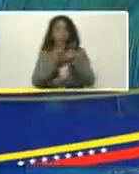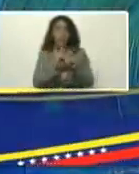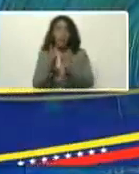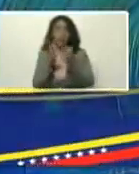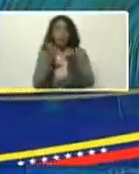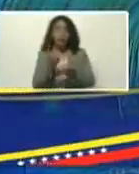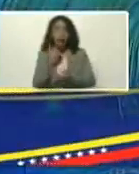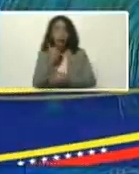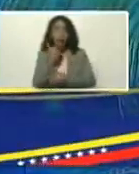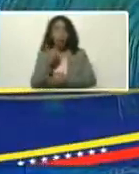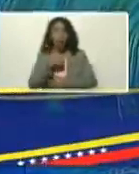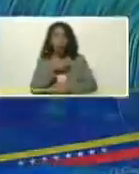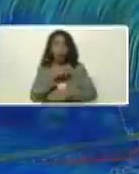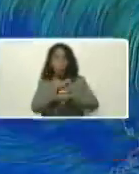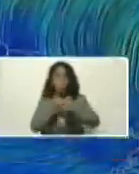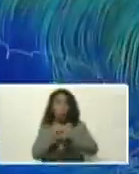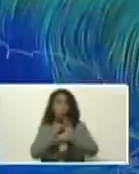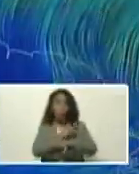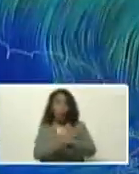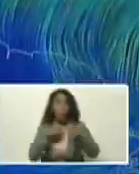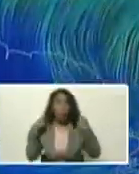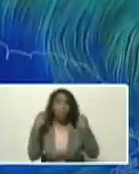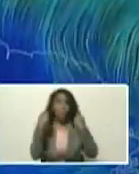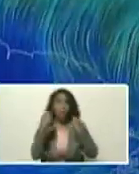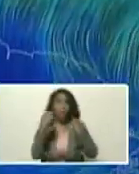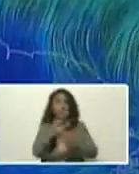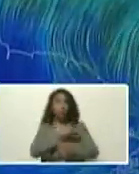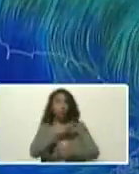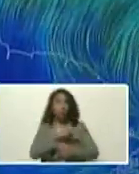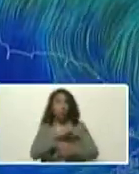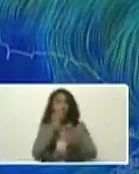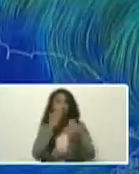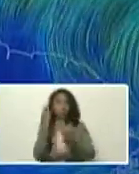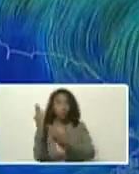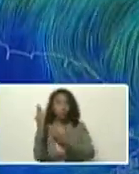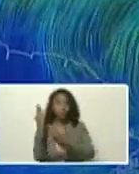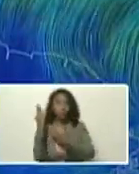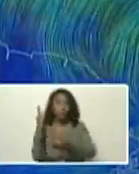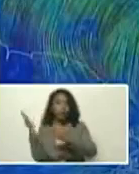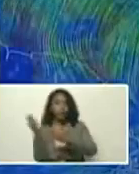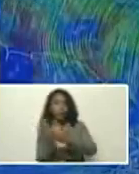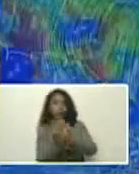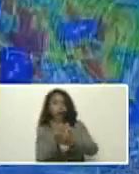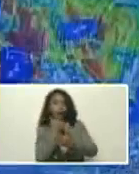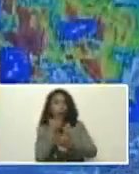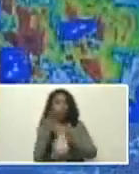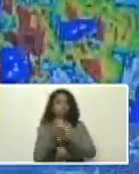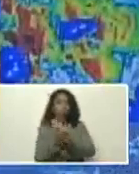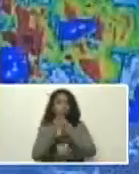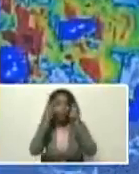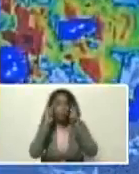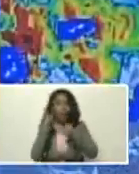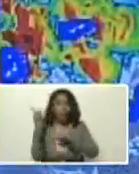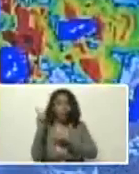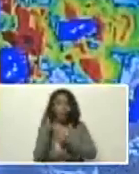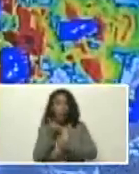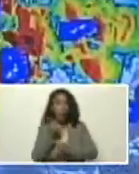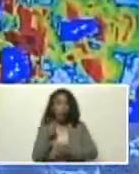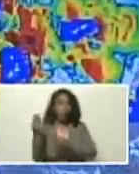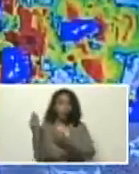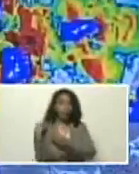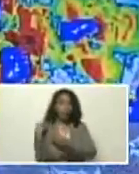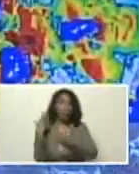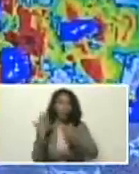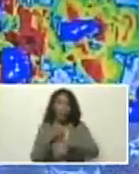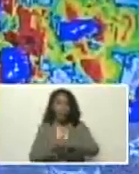nosotros, el ministerio del poder popular, para el ecosocialismo, tenemos un plan de reforestación anual, nos referimos al monitor de sequía, para que nos indique, en qué